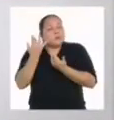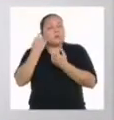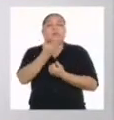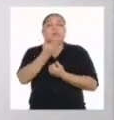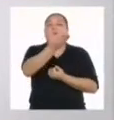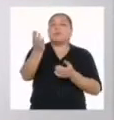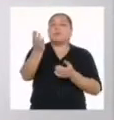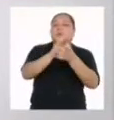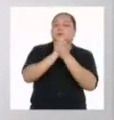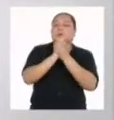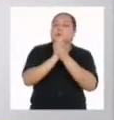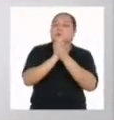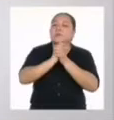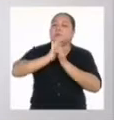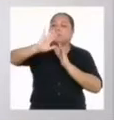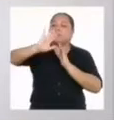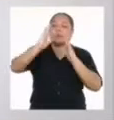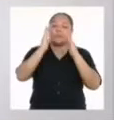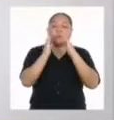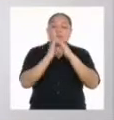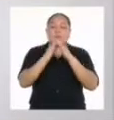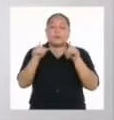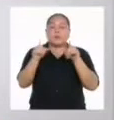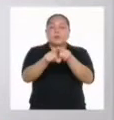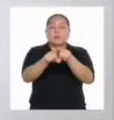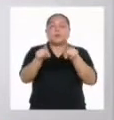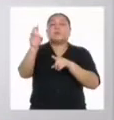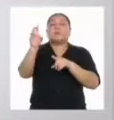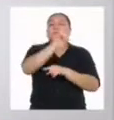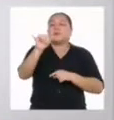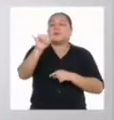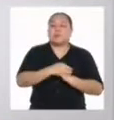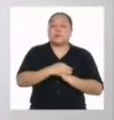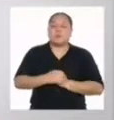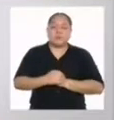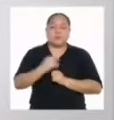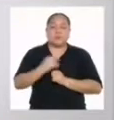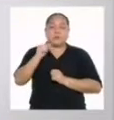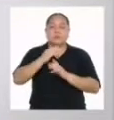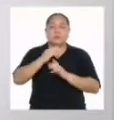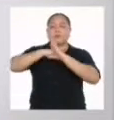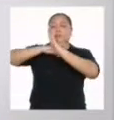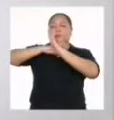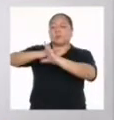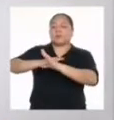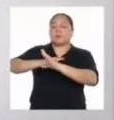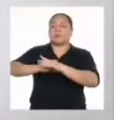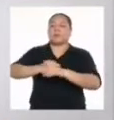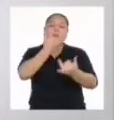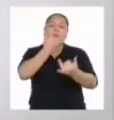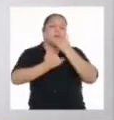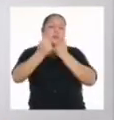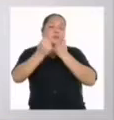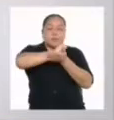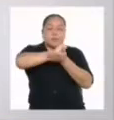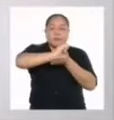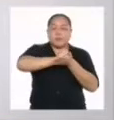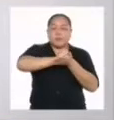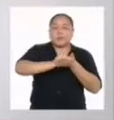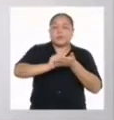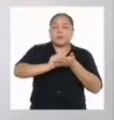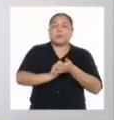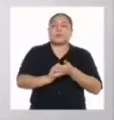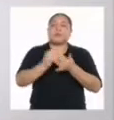nuestras amigas y amigos en sus casas también hagan lo mismo. Así que eviten errores ortográficos y